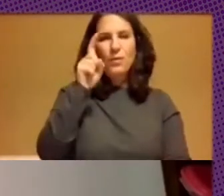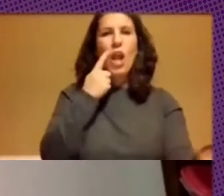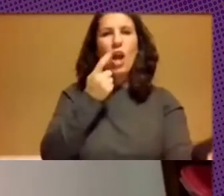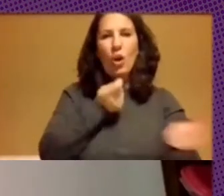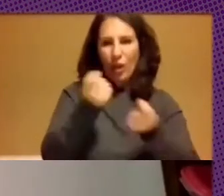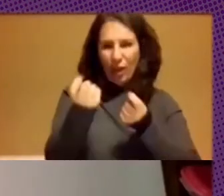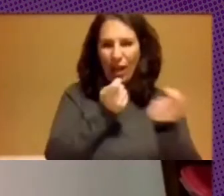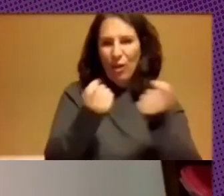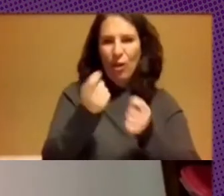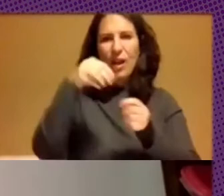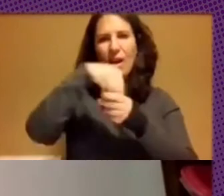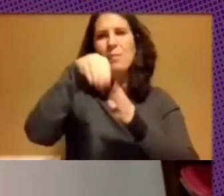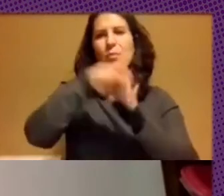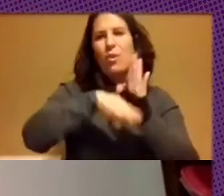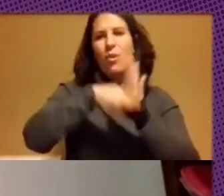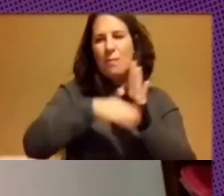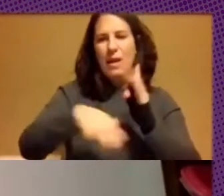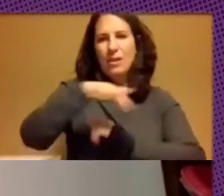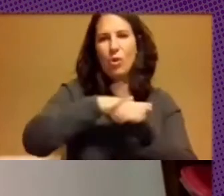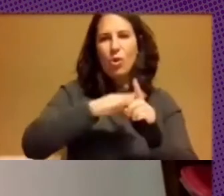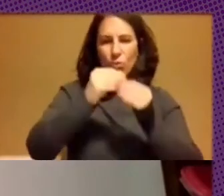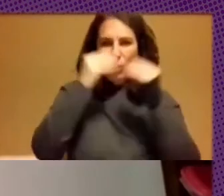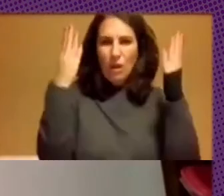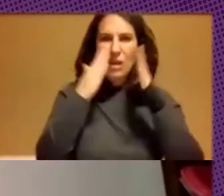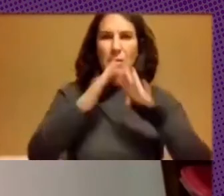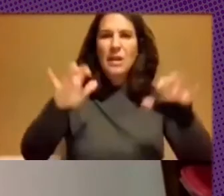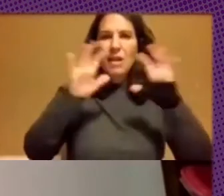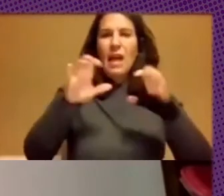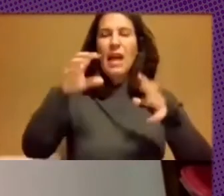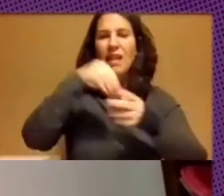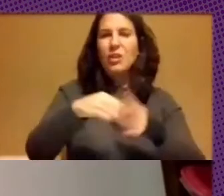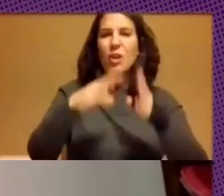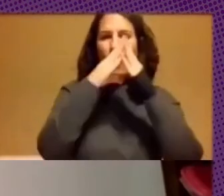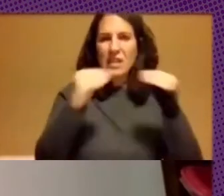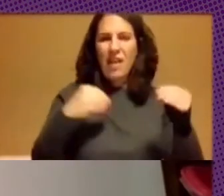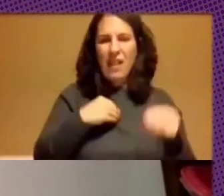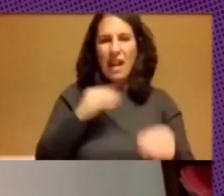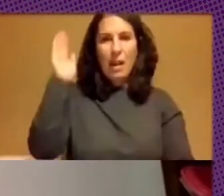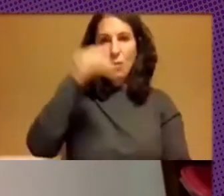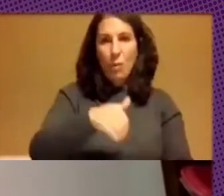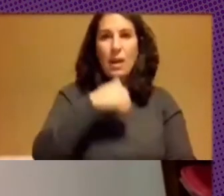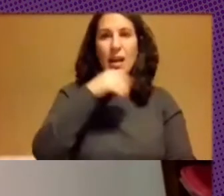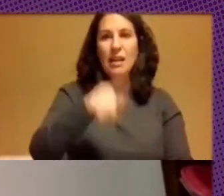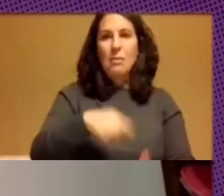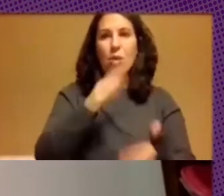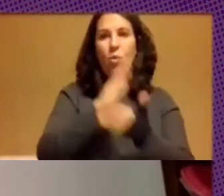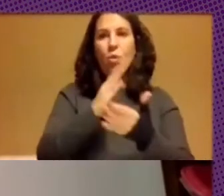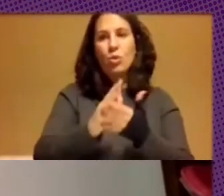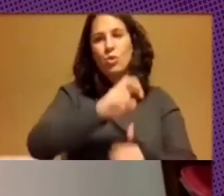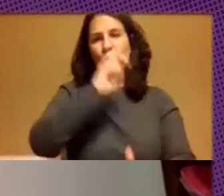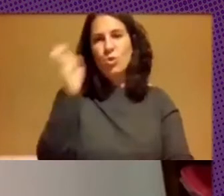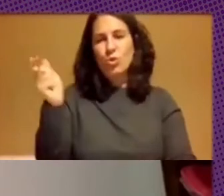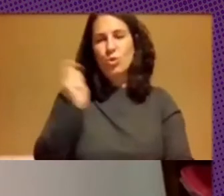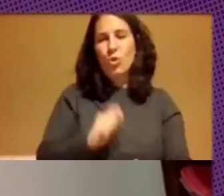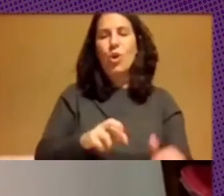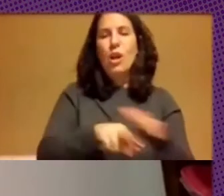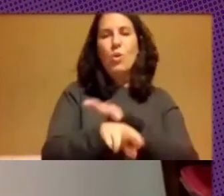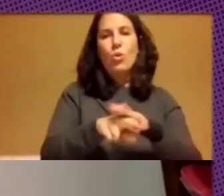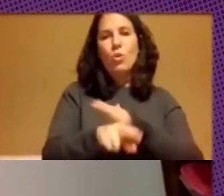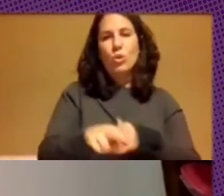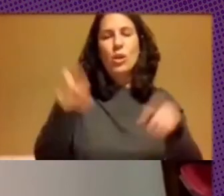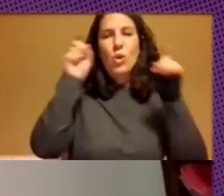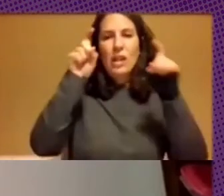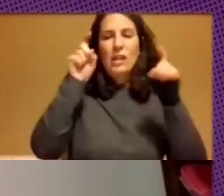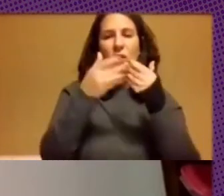del programa de entornos virtuales de aprendizaje de la Universidad de la República y corresponsable del núcleo interdisciplinario sobre recursos educativos abiertos y